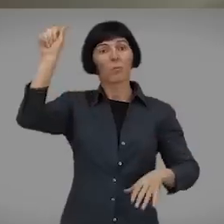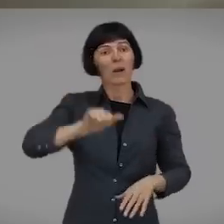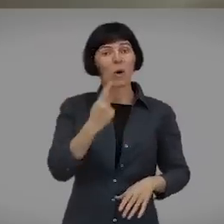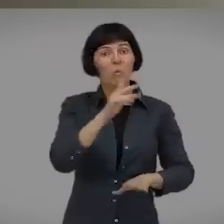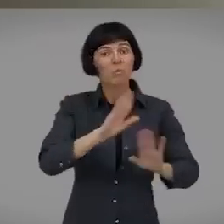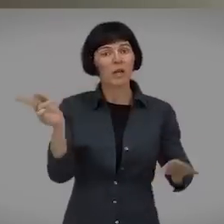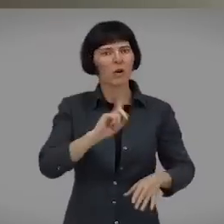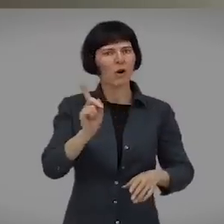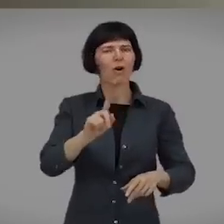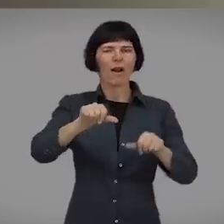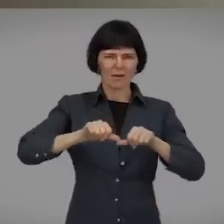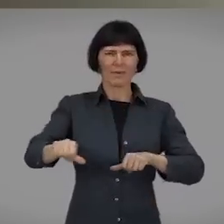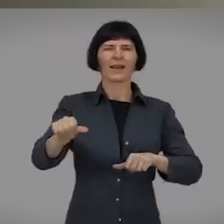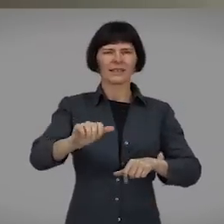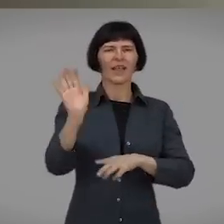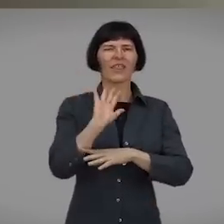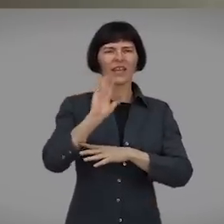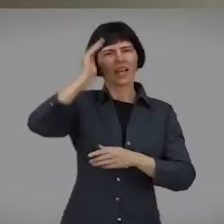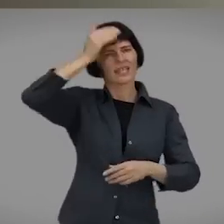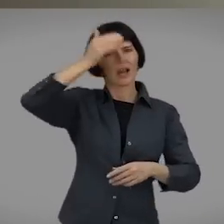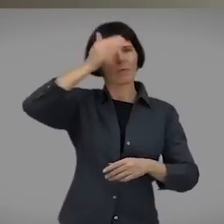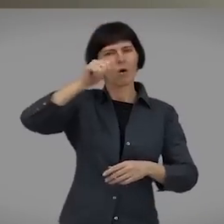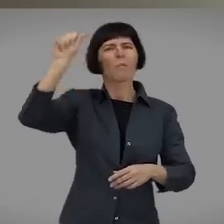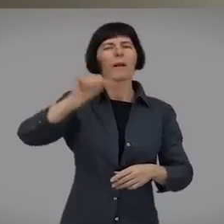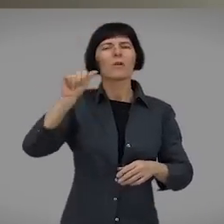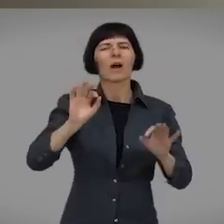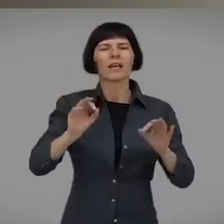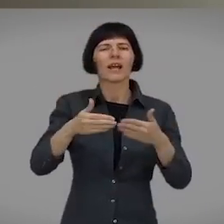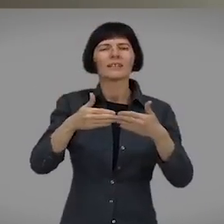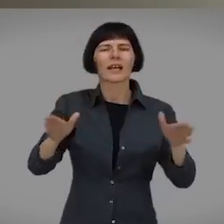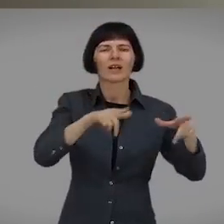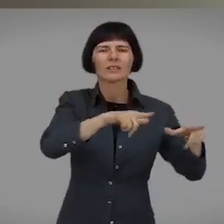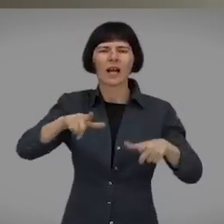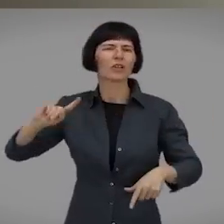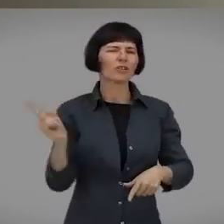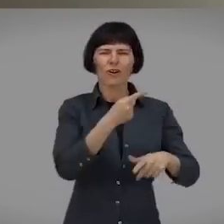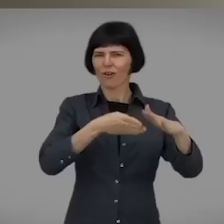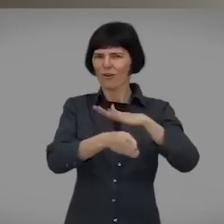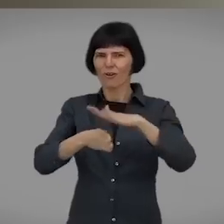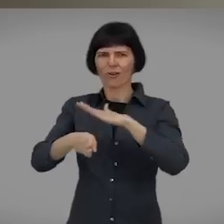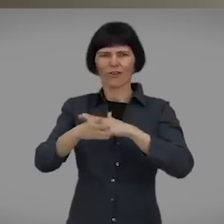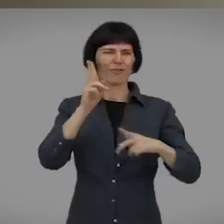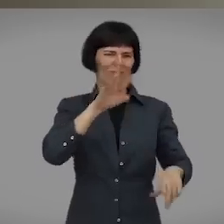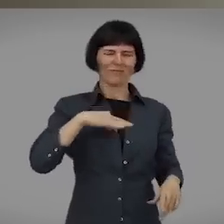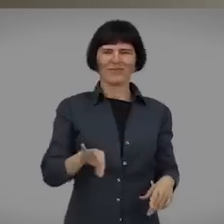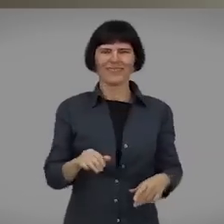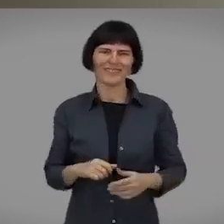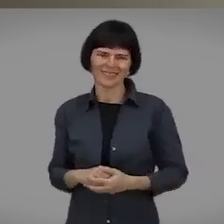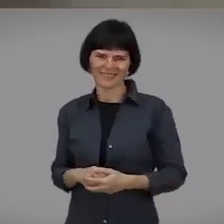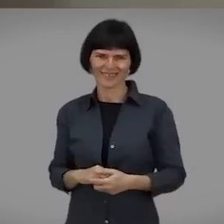Bros. Pero La Gran Familia Española no será la única película accesible. A partir de ahora podéis disfrutar de todos los estrenos en las salas Yelmo Cines.